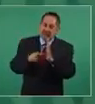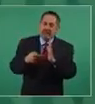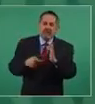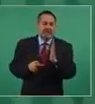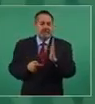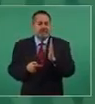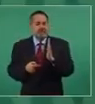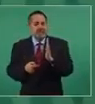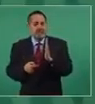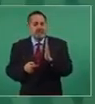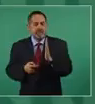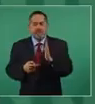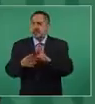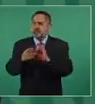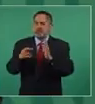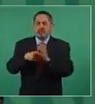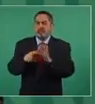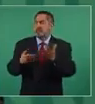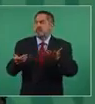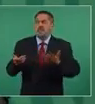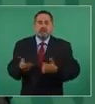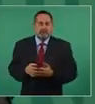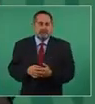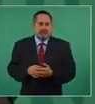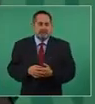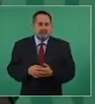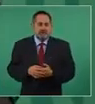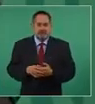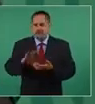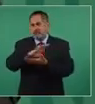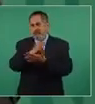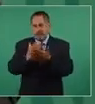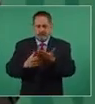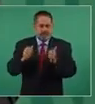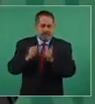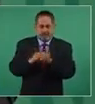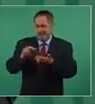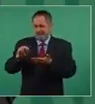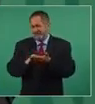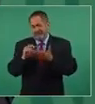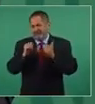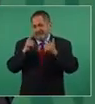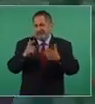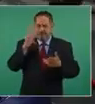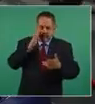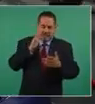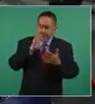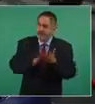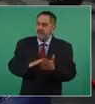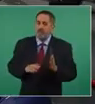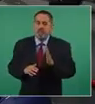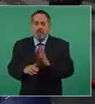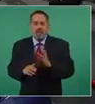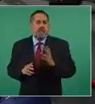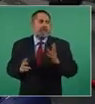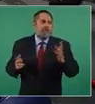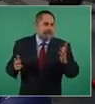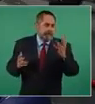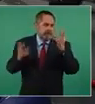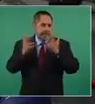aquí está este contrato, convenio de compraventa